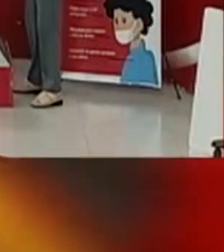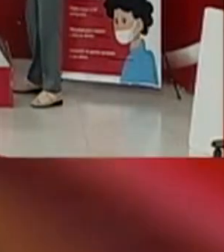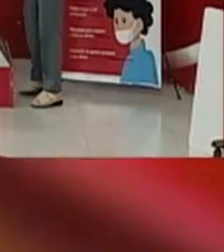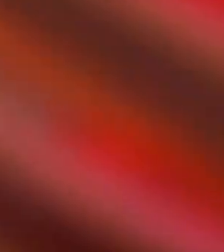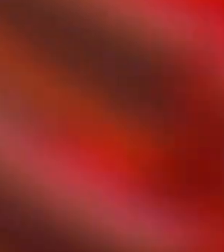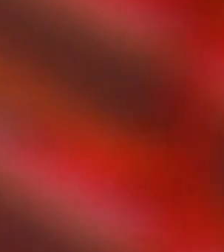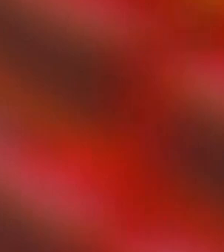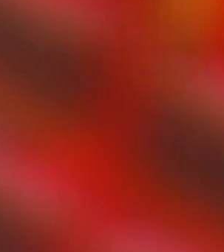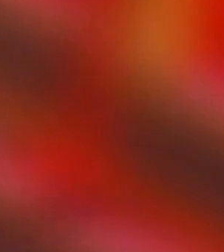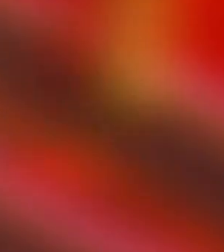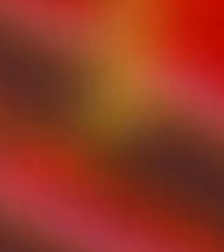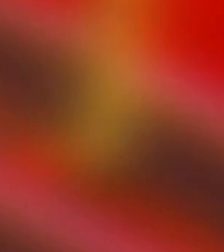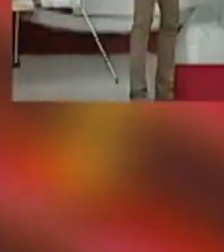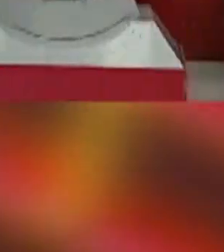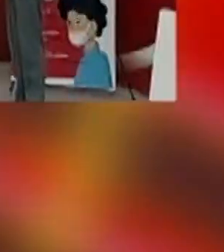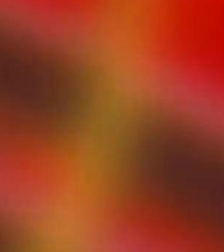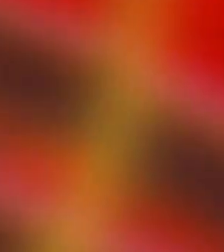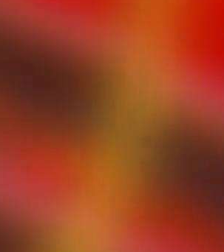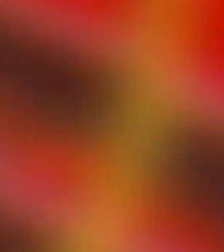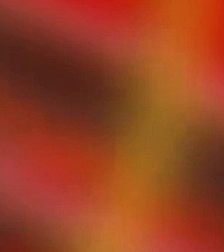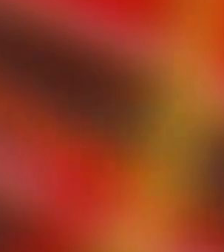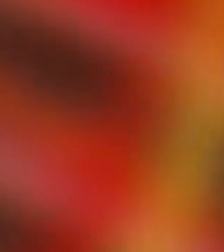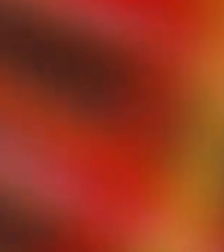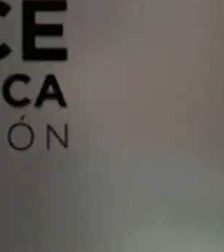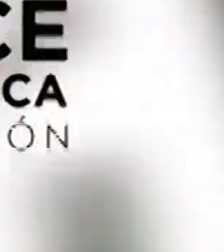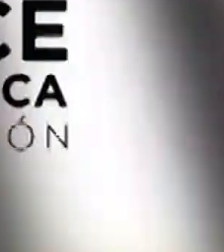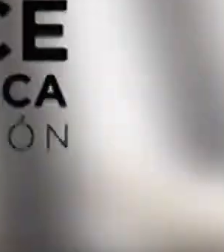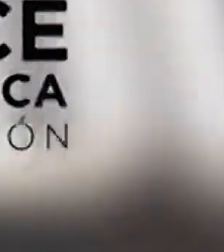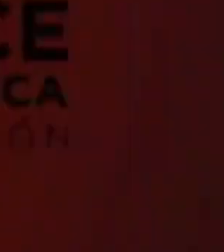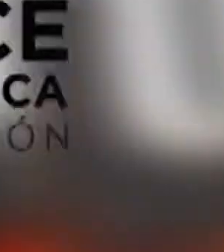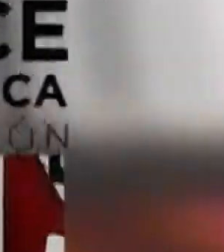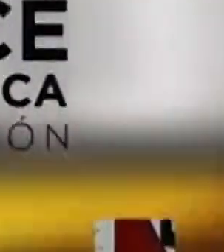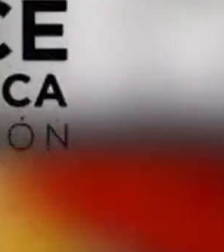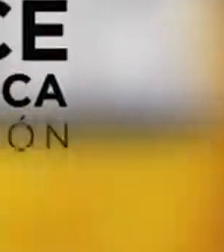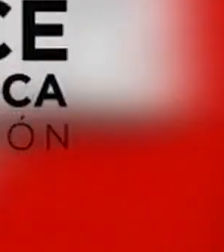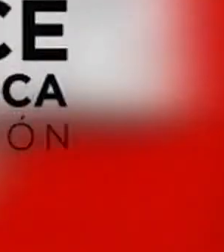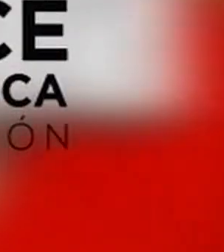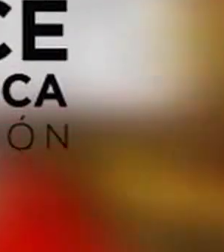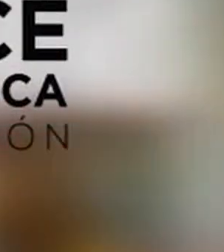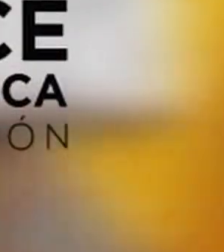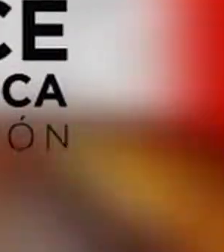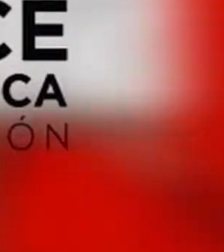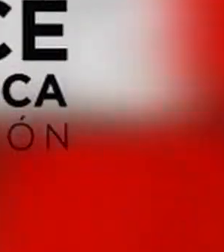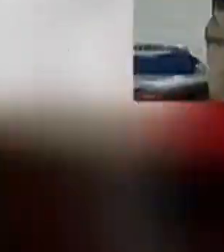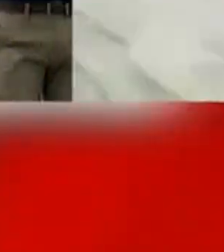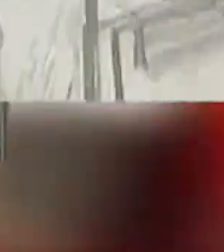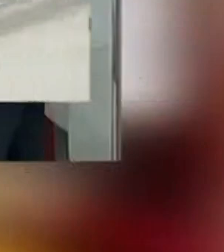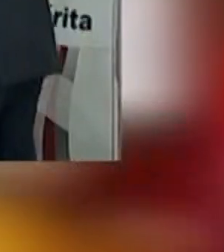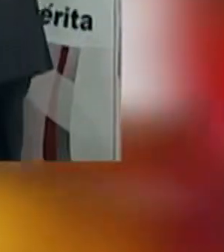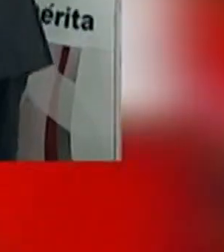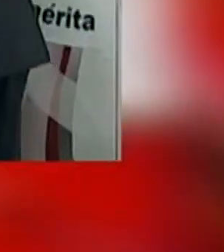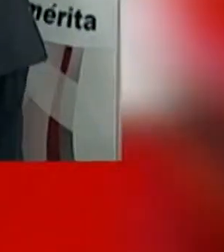Ya está de vuelta la rueda de la fortuna por 13 Costa Rica Televisión.